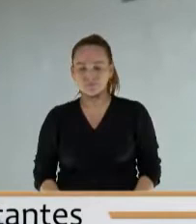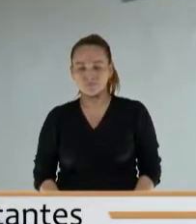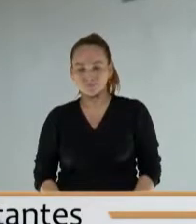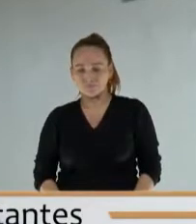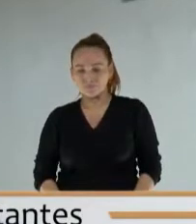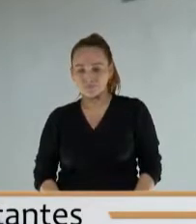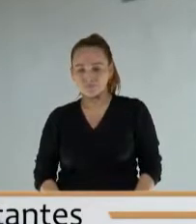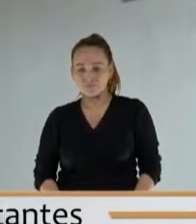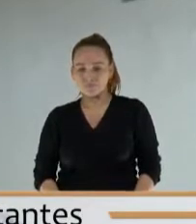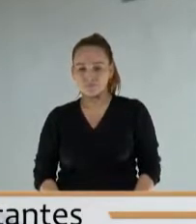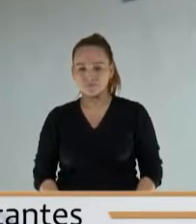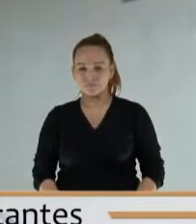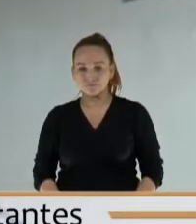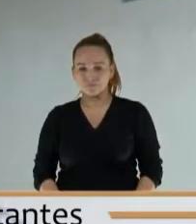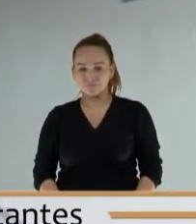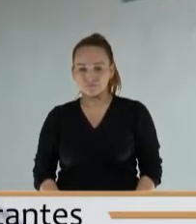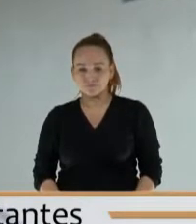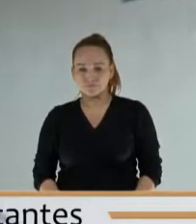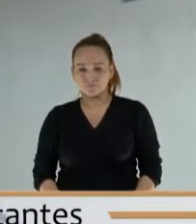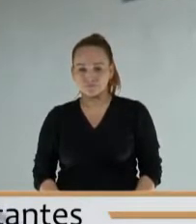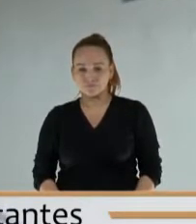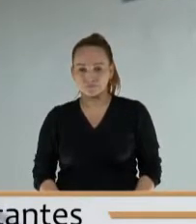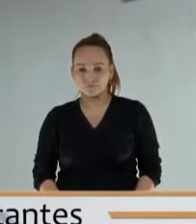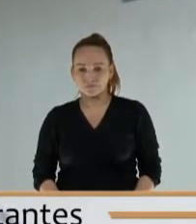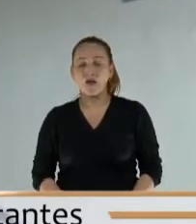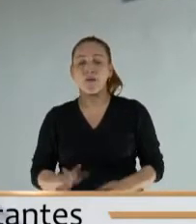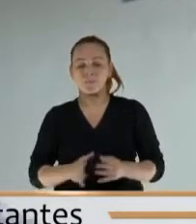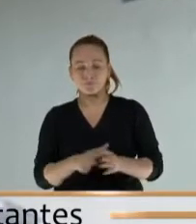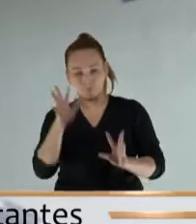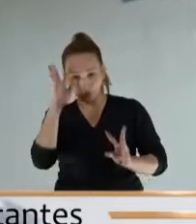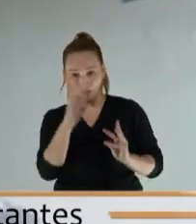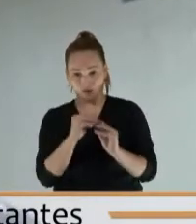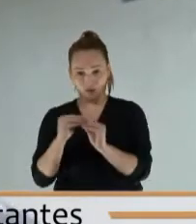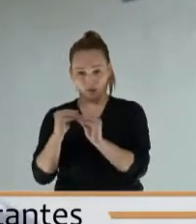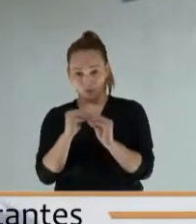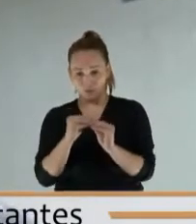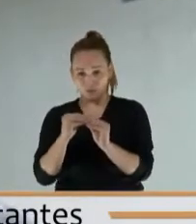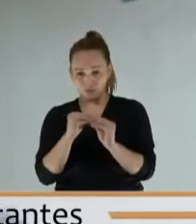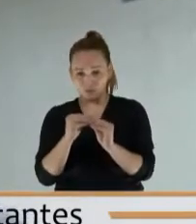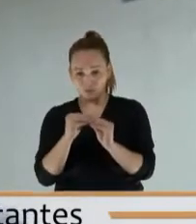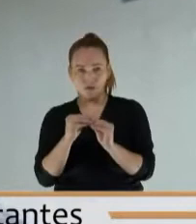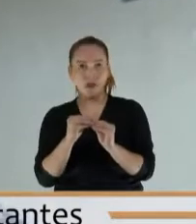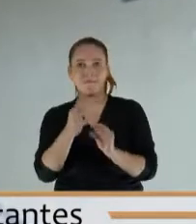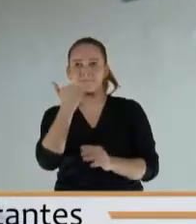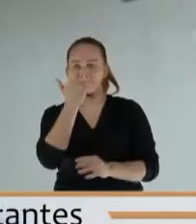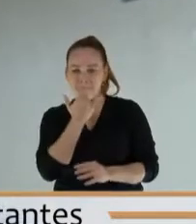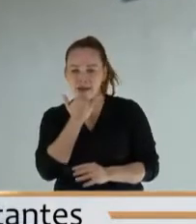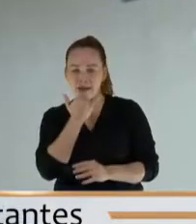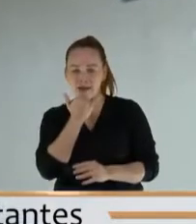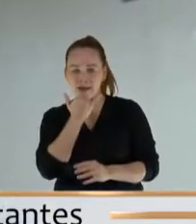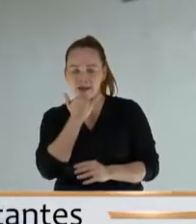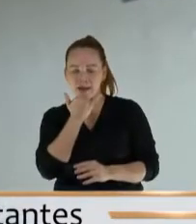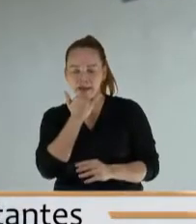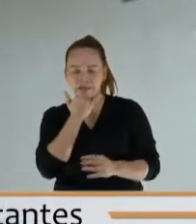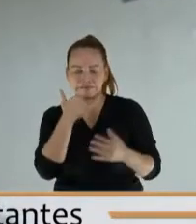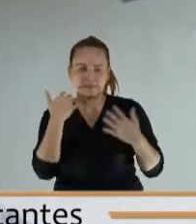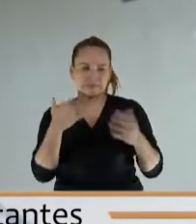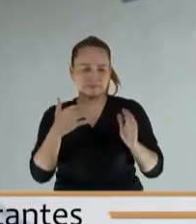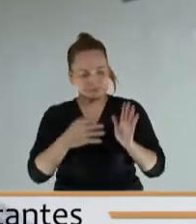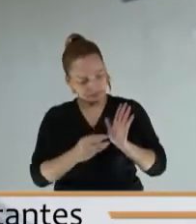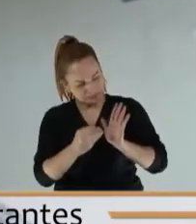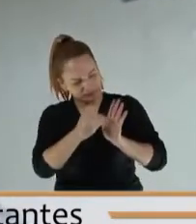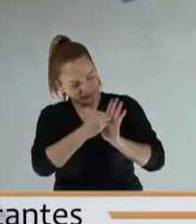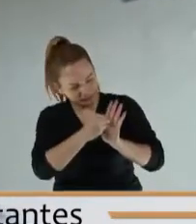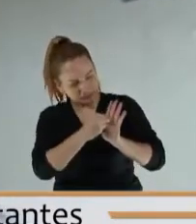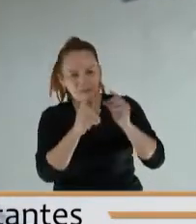fundamentado especialmente en que en la conciliación no se dio cuenta de que se habían tachado la nación y los